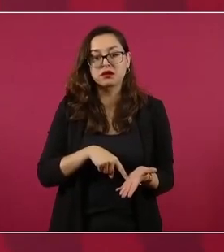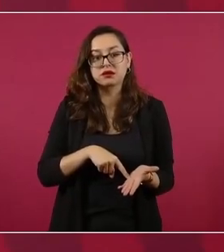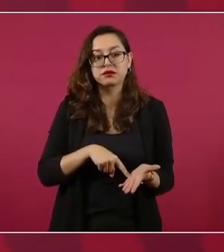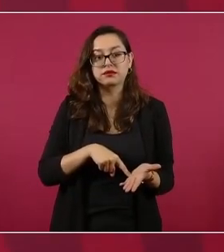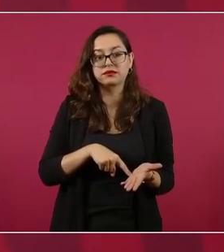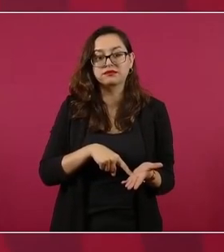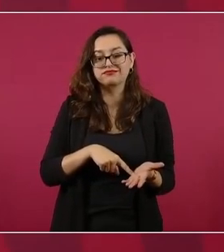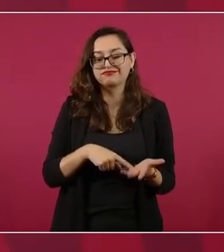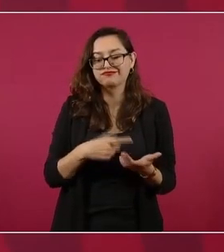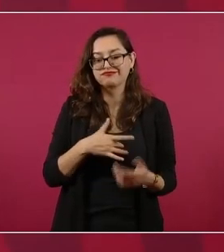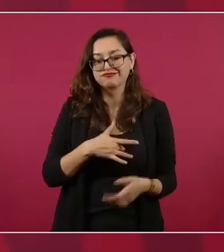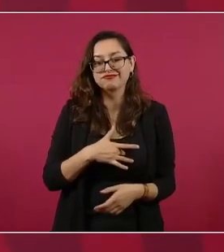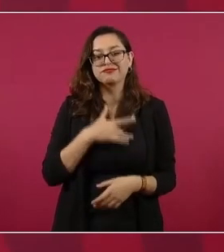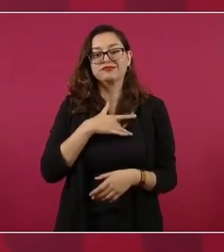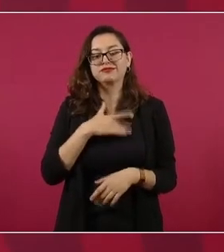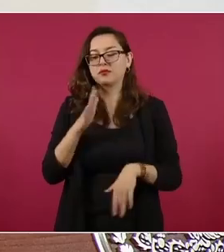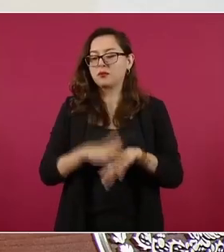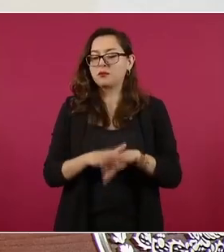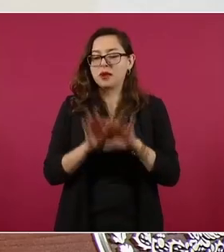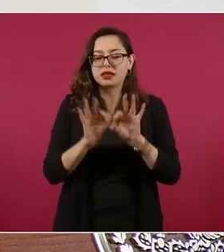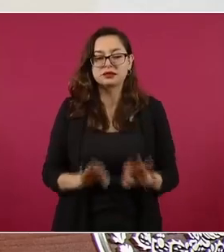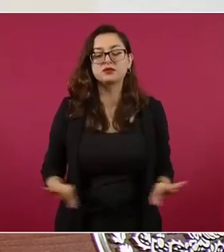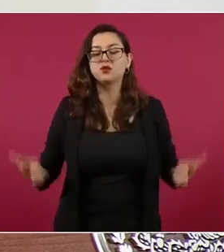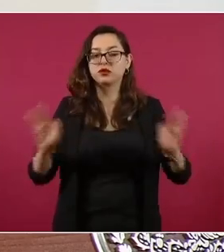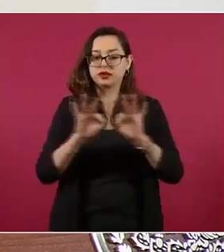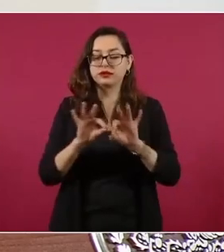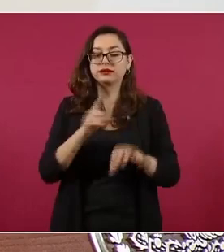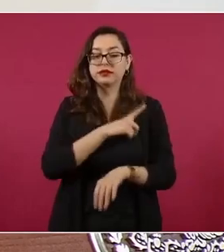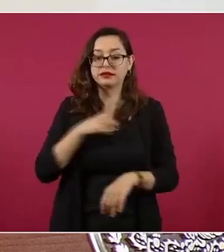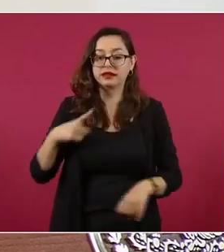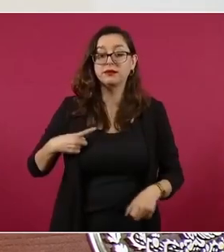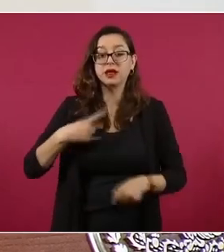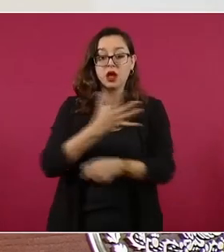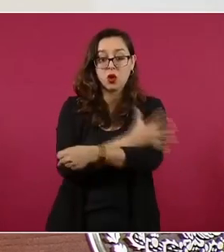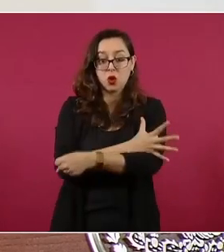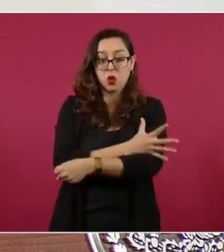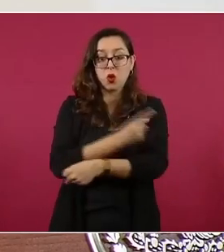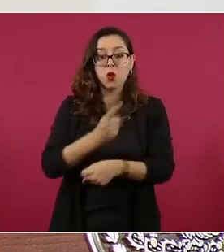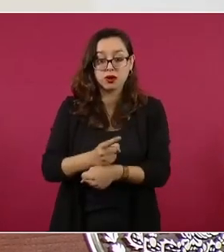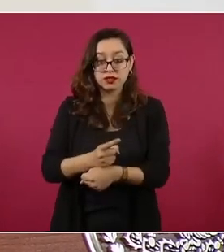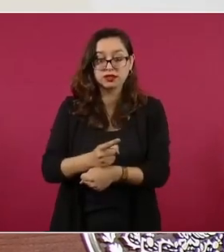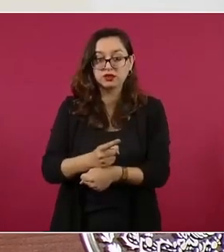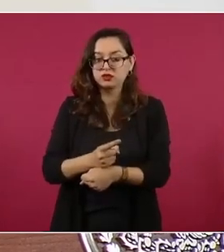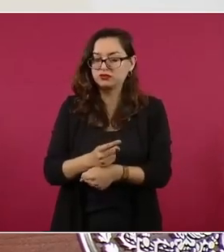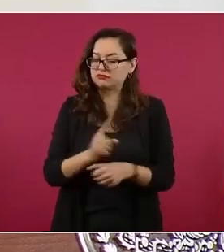que lo más importante de todo es la honestidad. Así es.